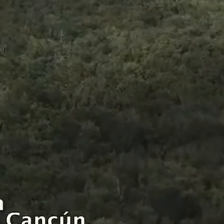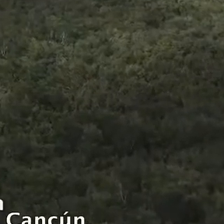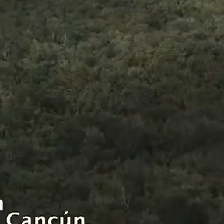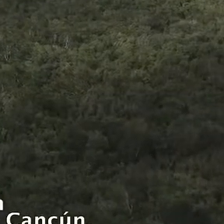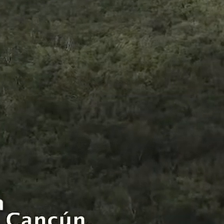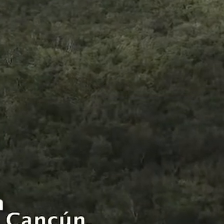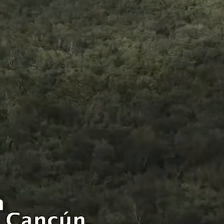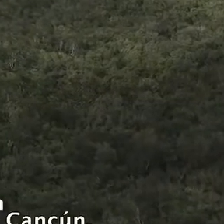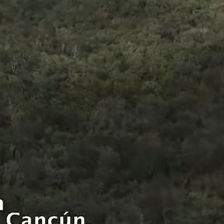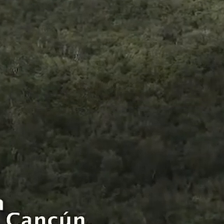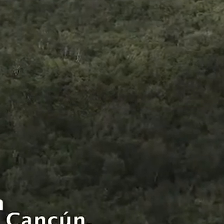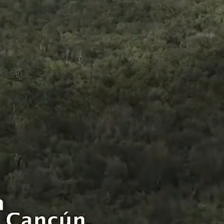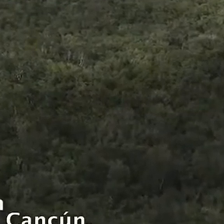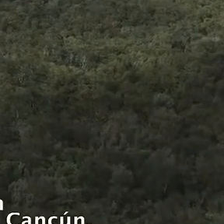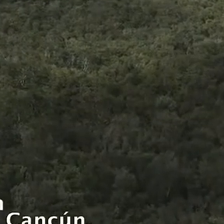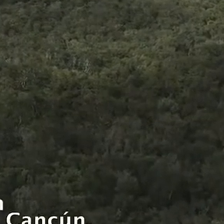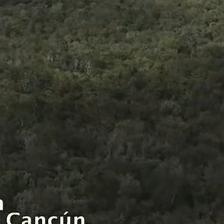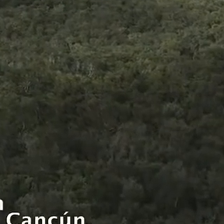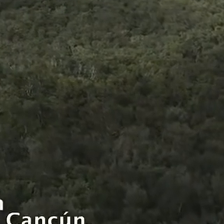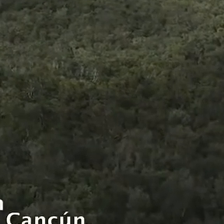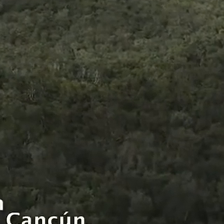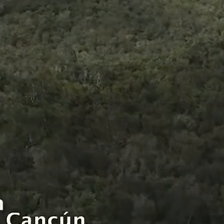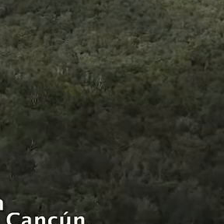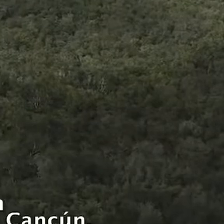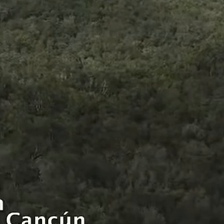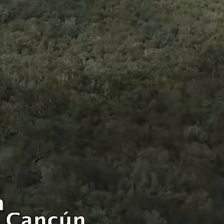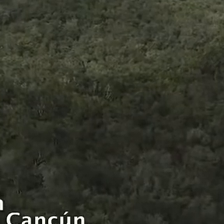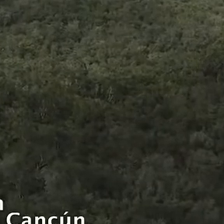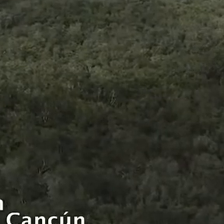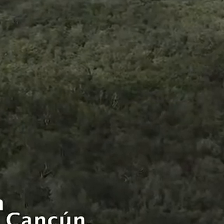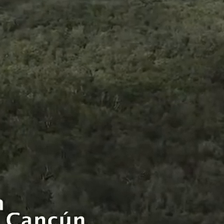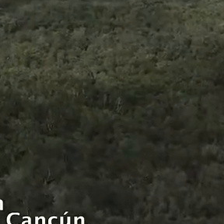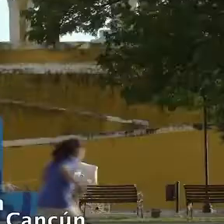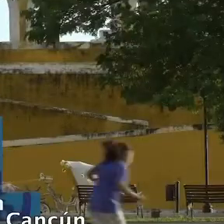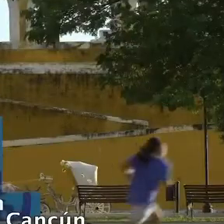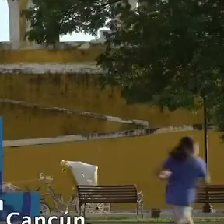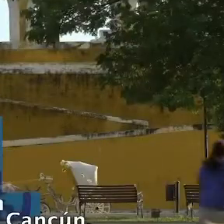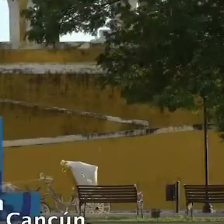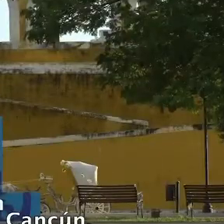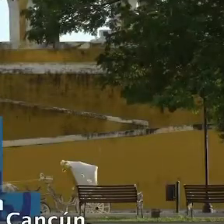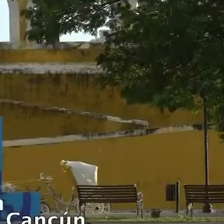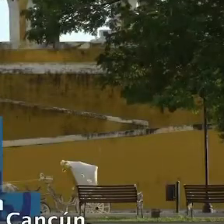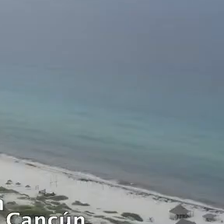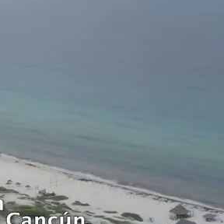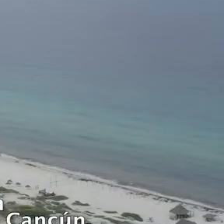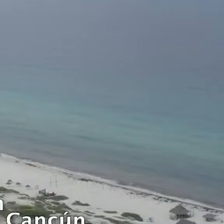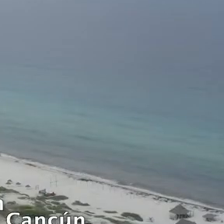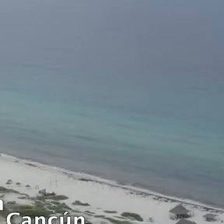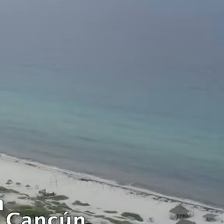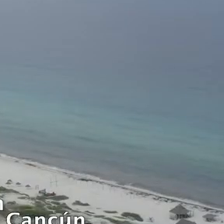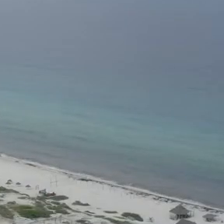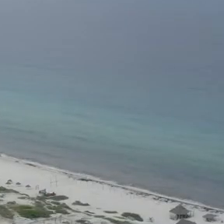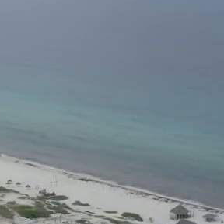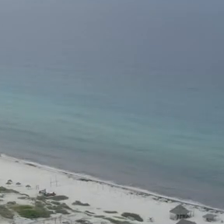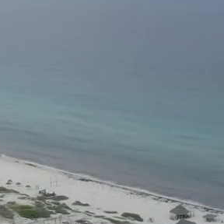kilómetros del tramo 4 del tren Maya pasarán por los estados de Mérida y Quintana Roo, de Isamal a Cancún.